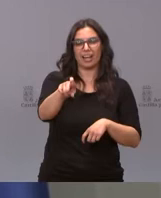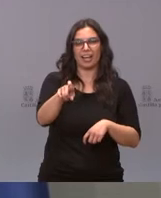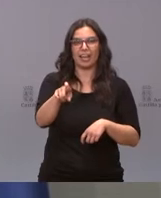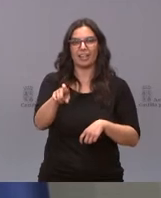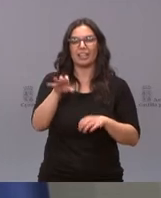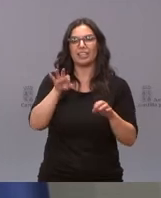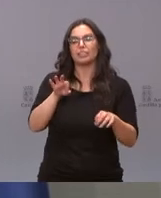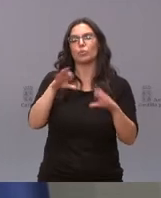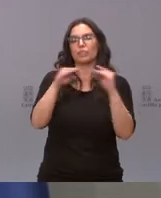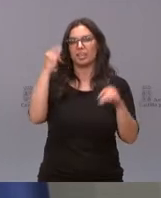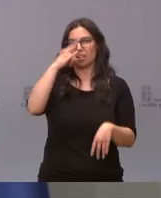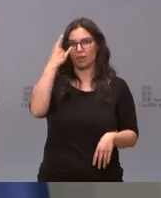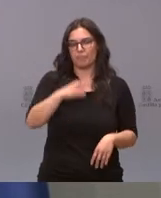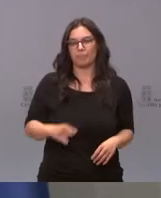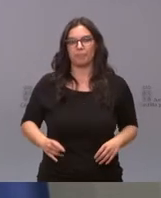USAL.